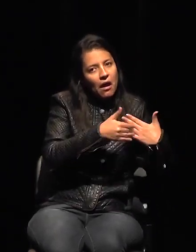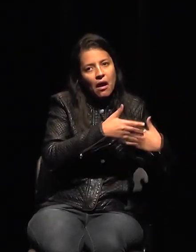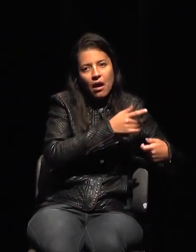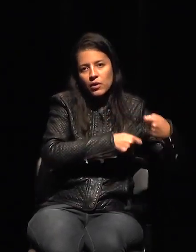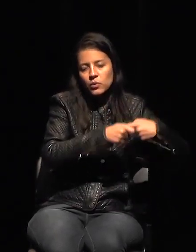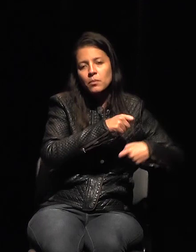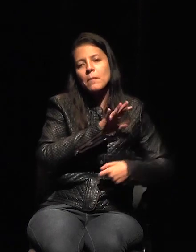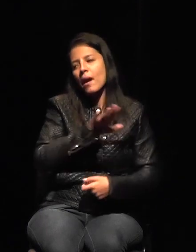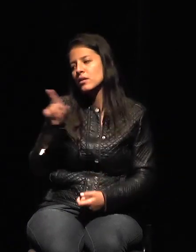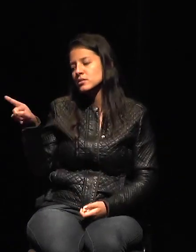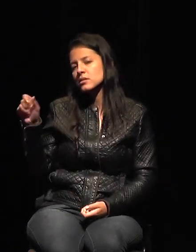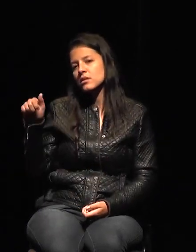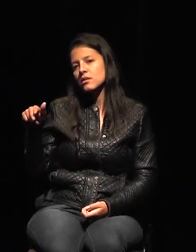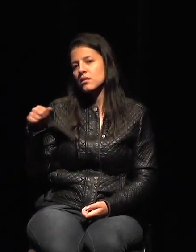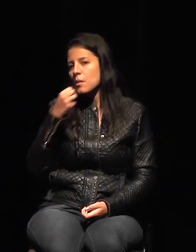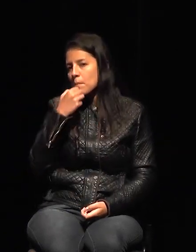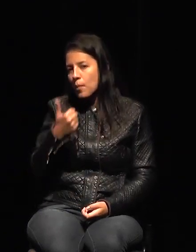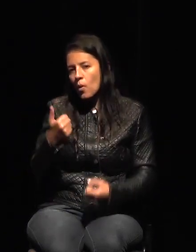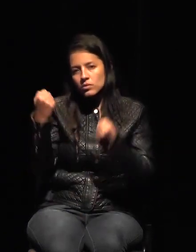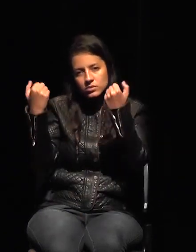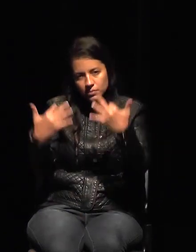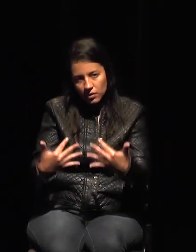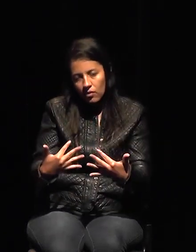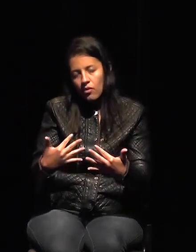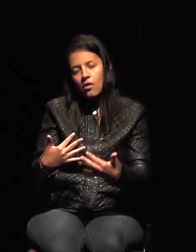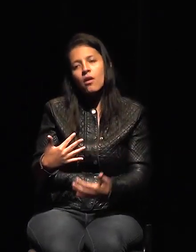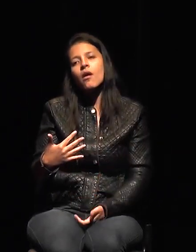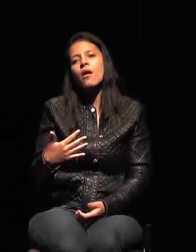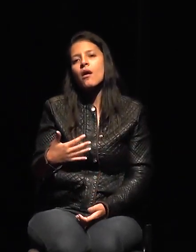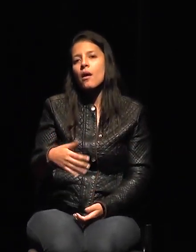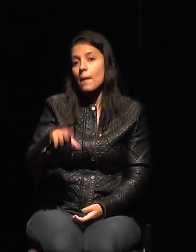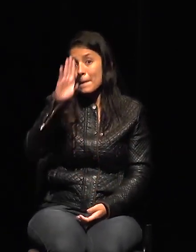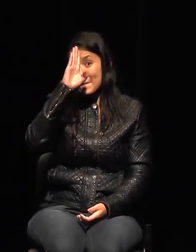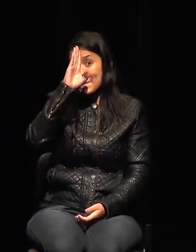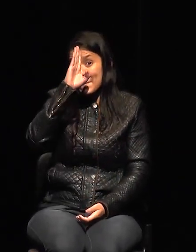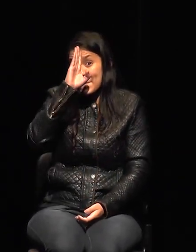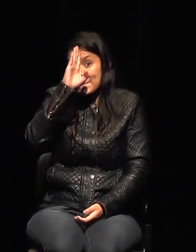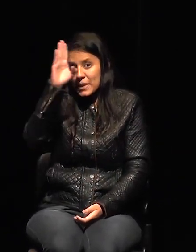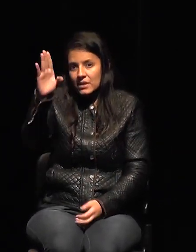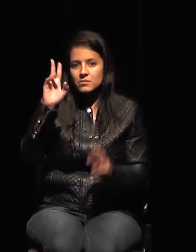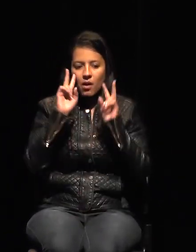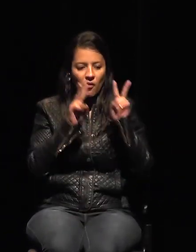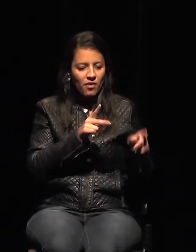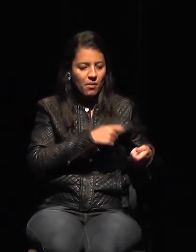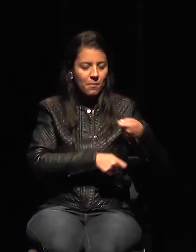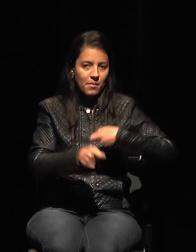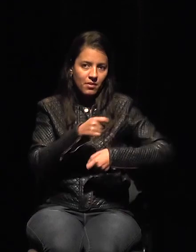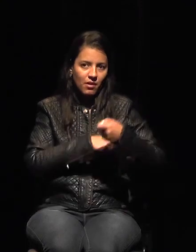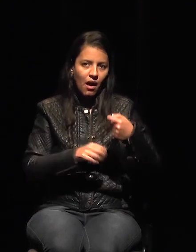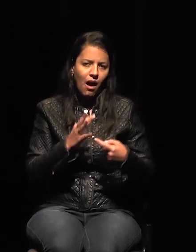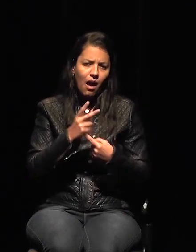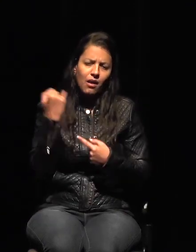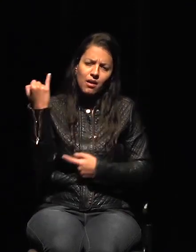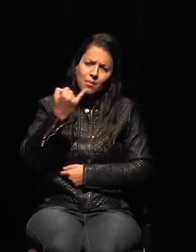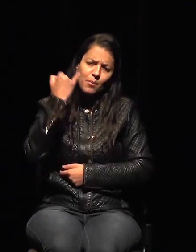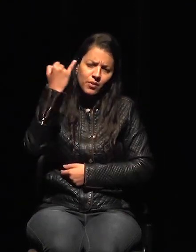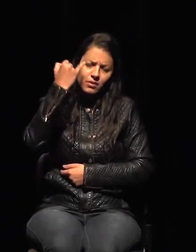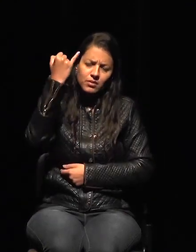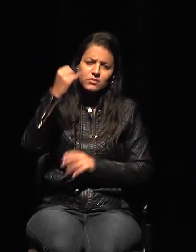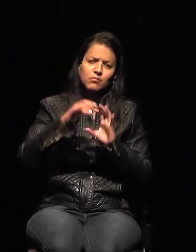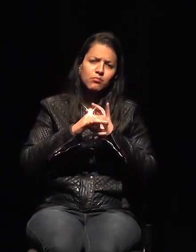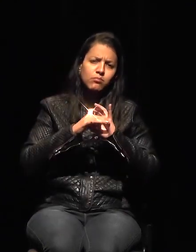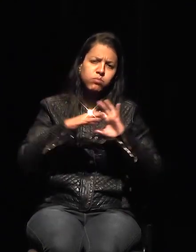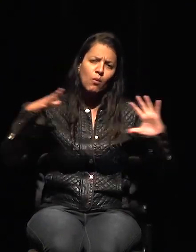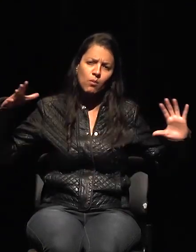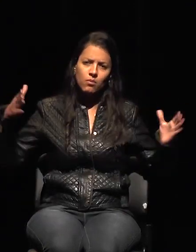Anelena, no debe ser la cara de nuestro mercado. No hagamos eso, no